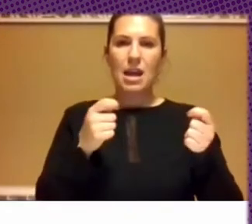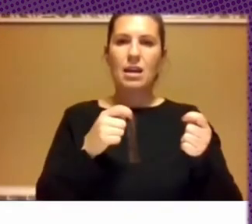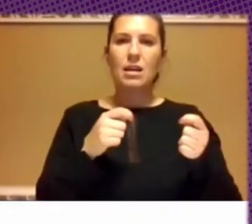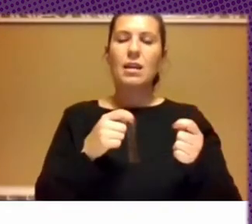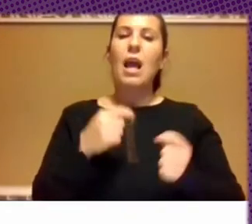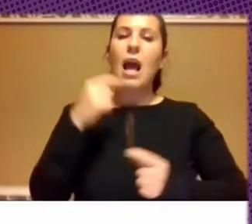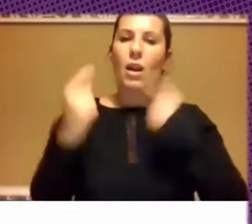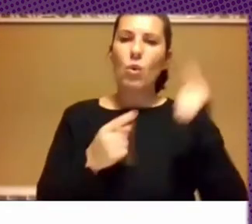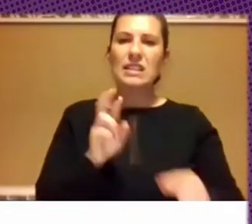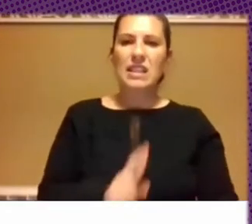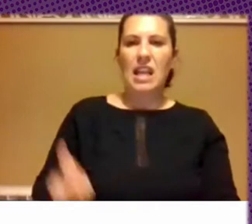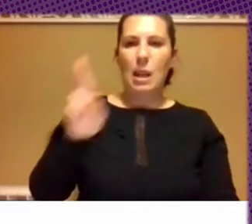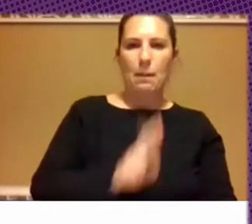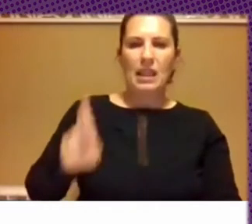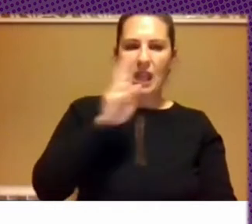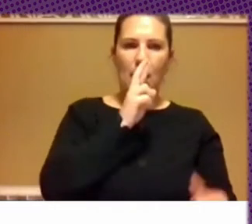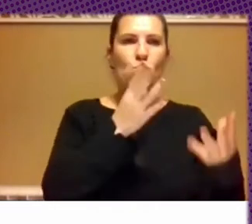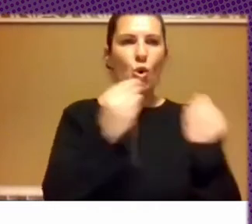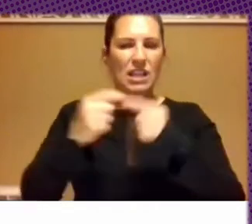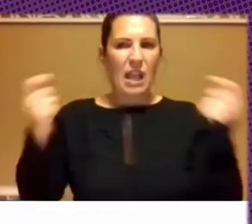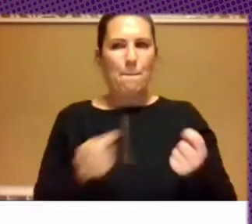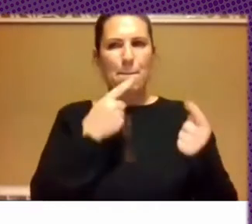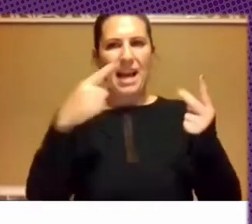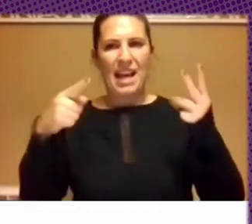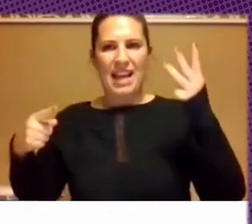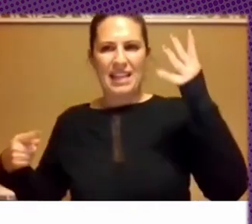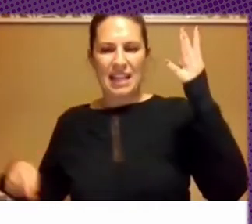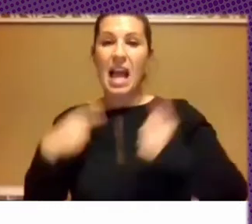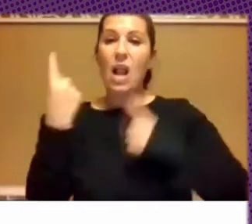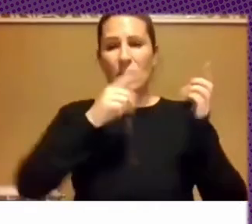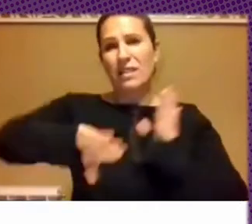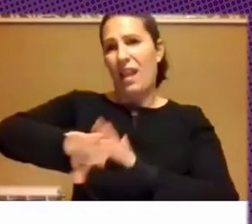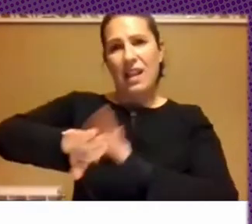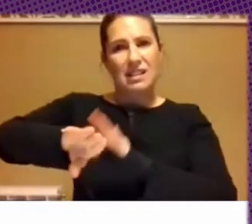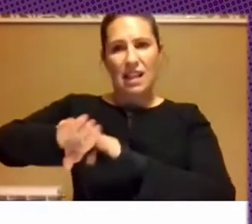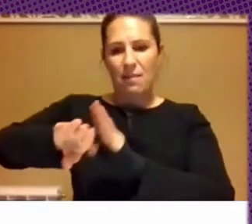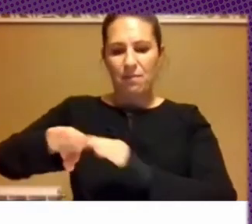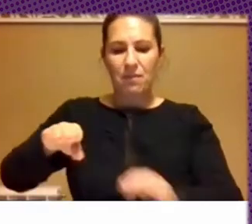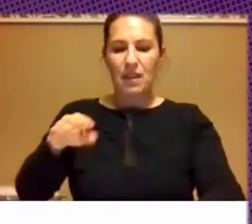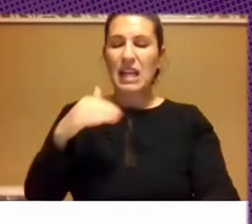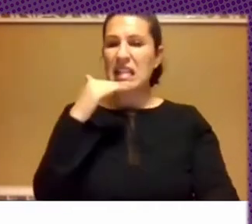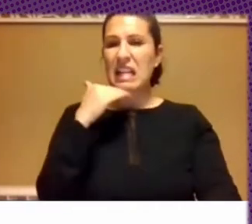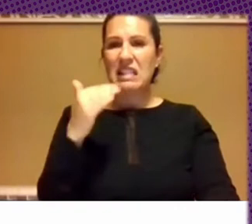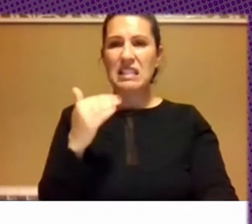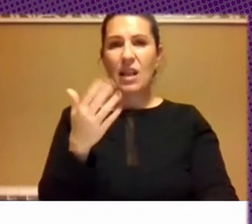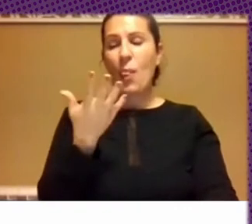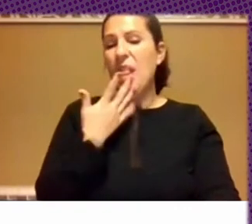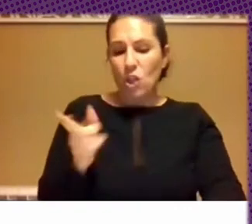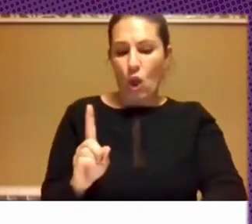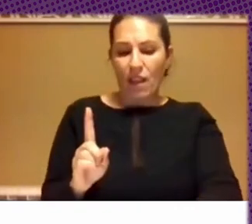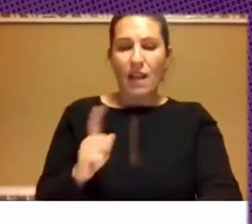se iban repitiendo en muchas campañas. Algunas eran cuentas de la derecha, casi desconocidas,